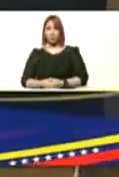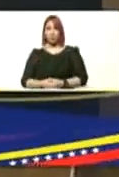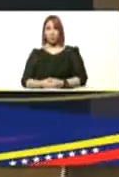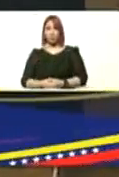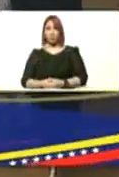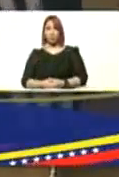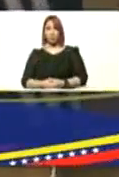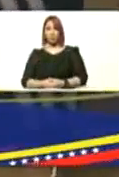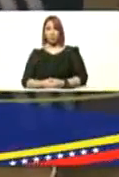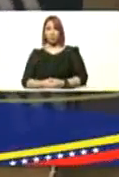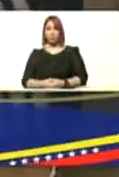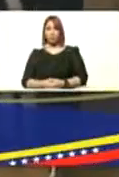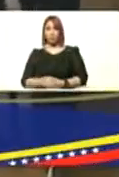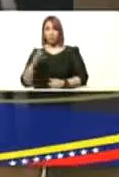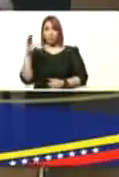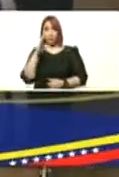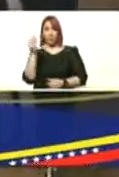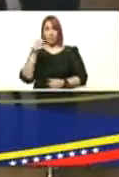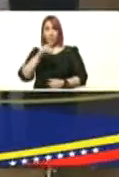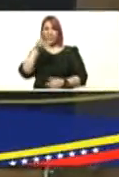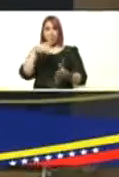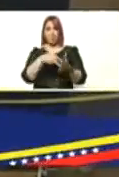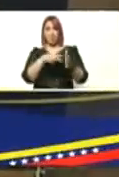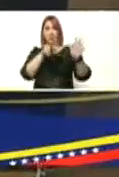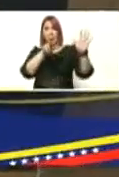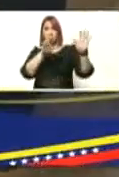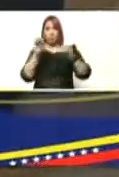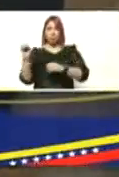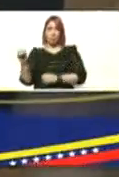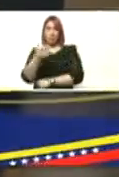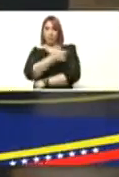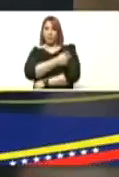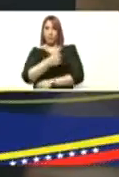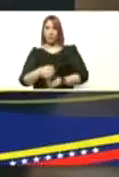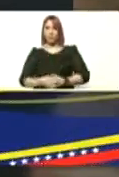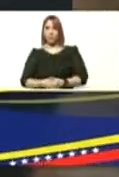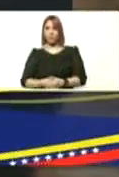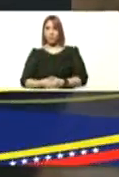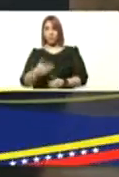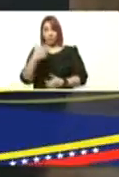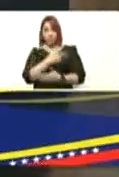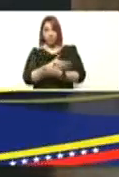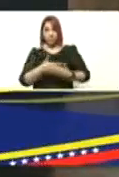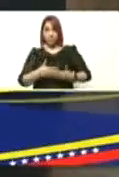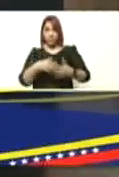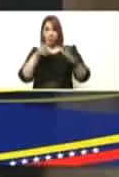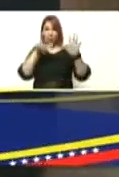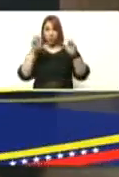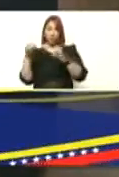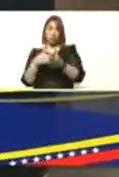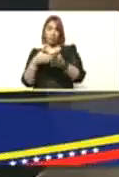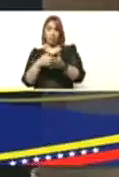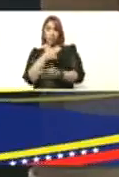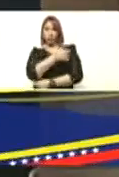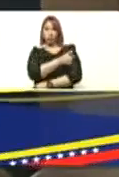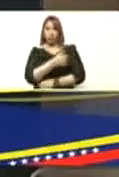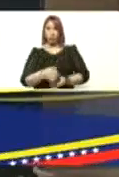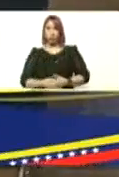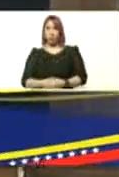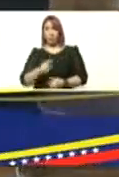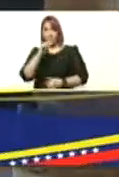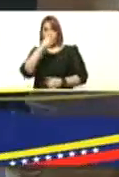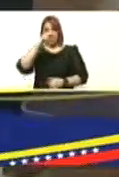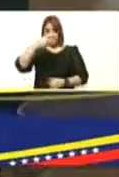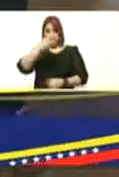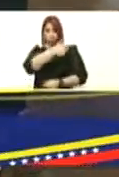en Caracas más de 3.800 dosis de vacunas de 3.800.000 dosis de vacunas entre primera y segunda